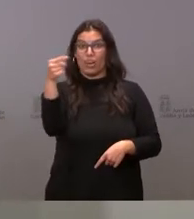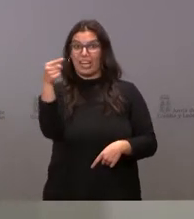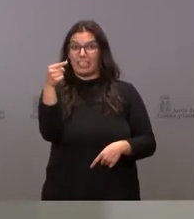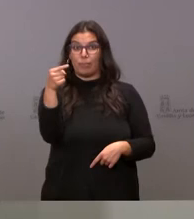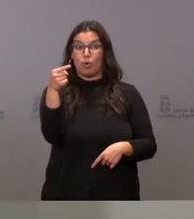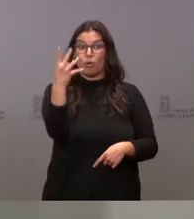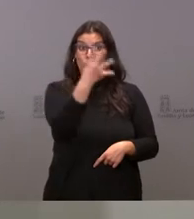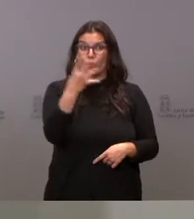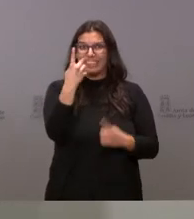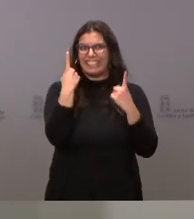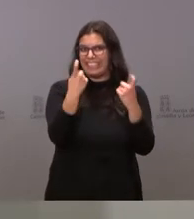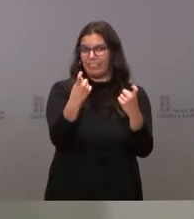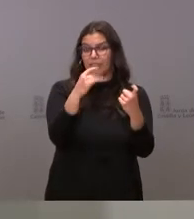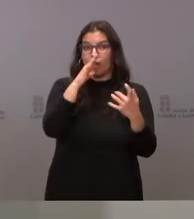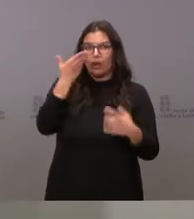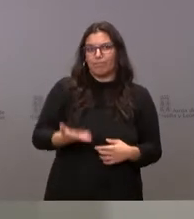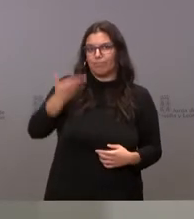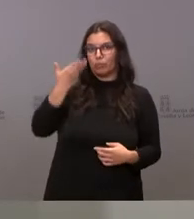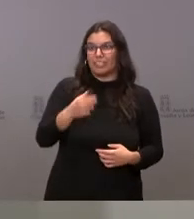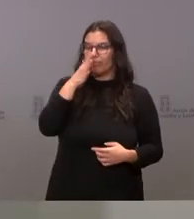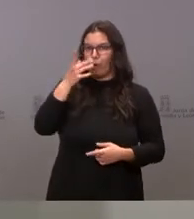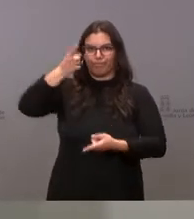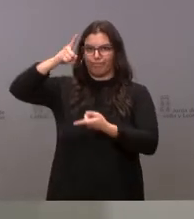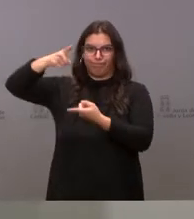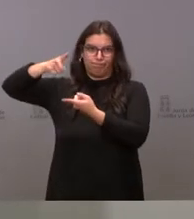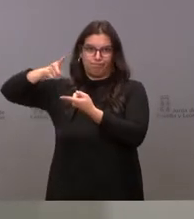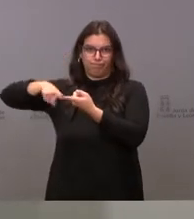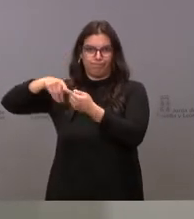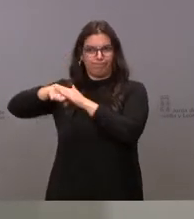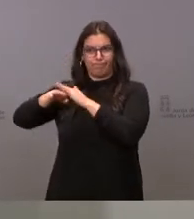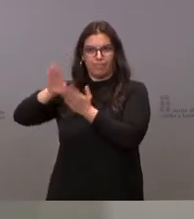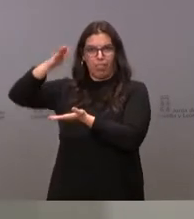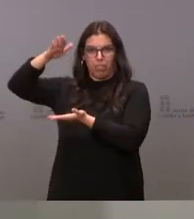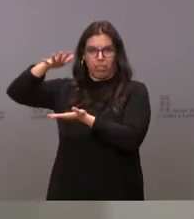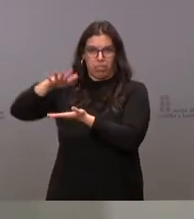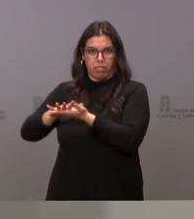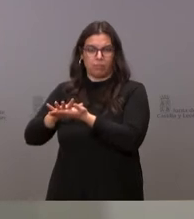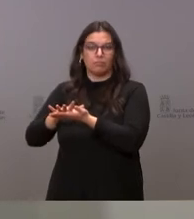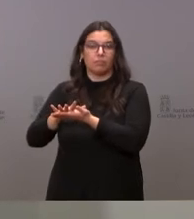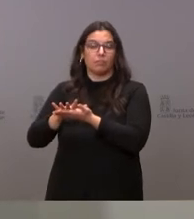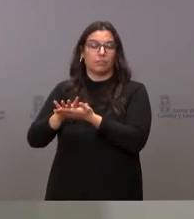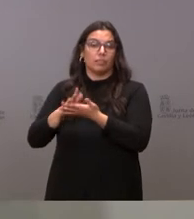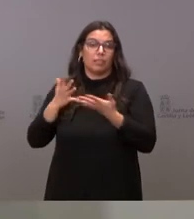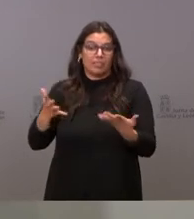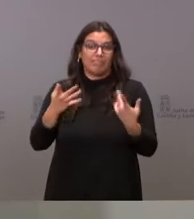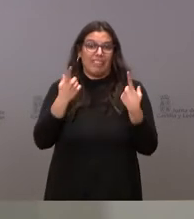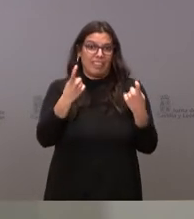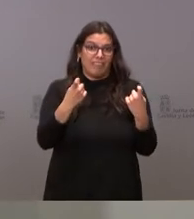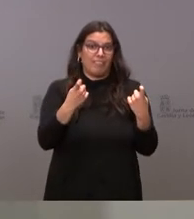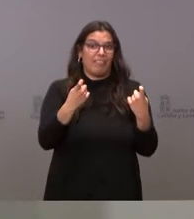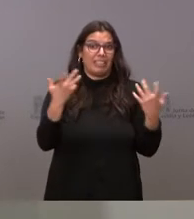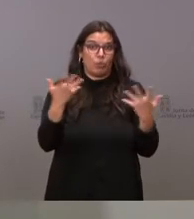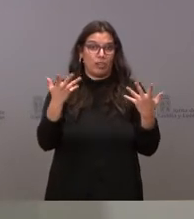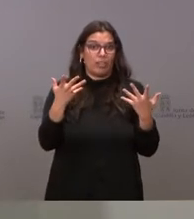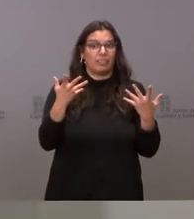importante porque en este momento tenemos escasez de estos grupos sanguíneos en nuestro banco de sangre y nos surge